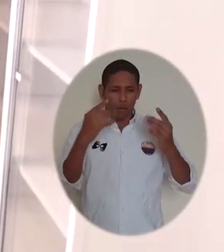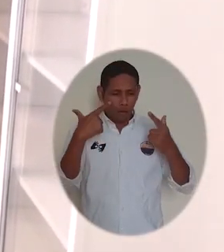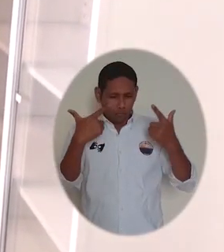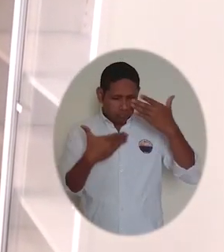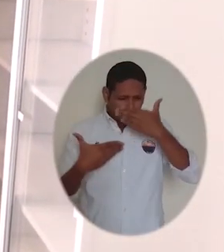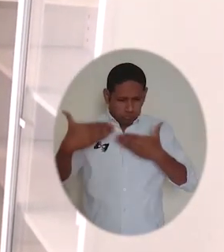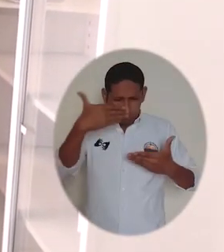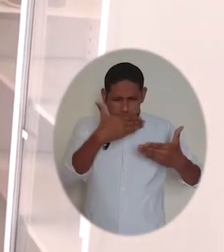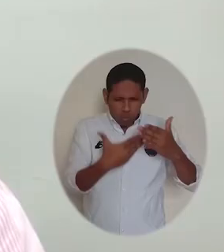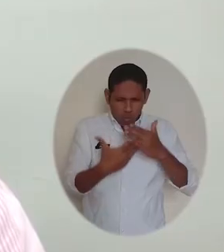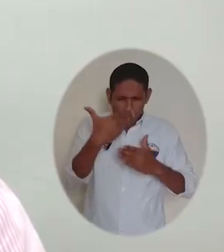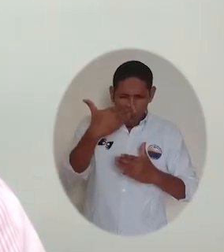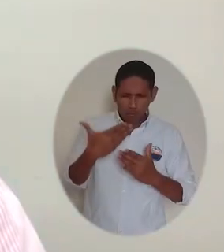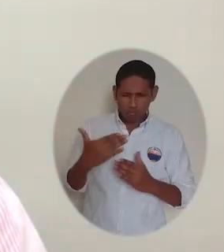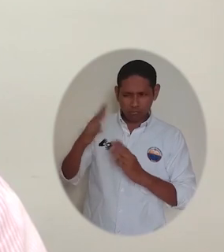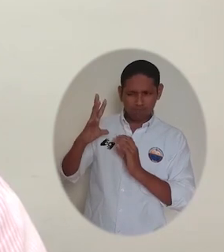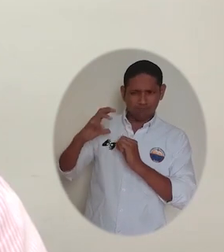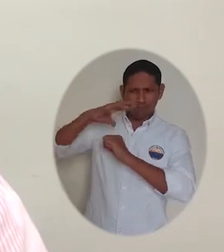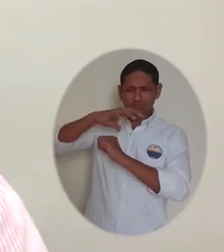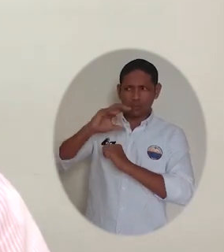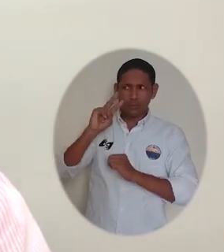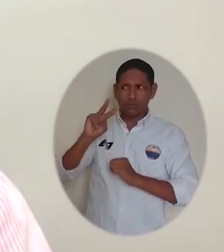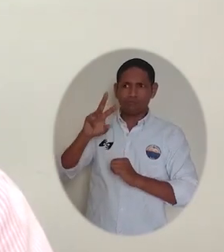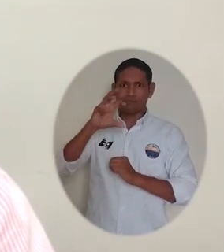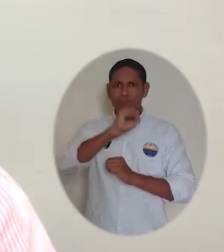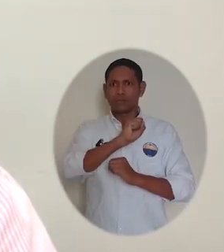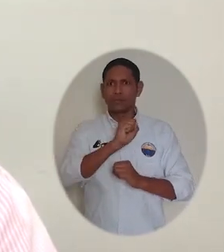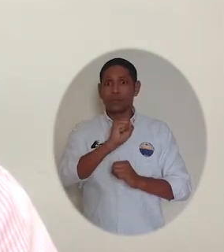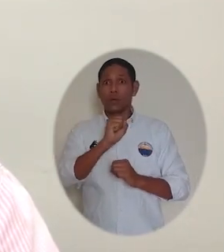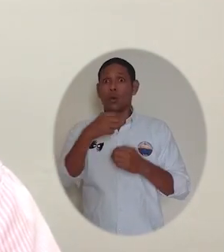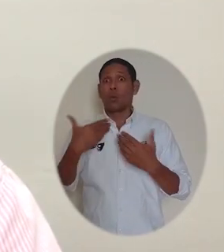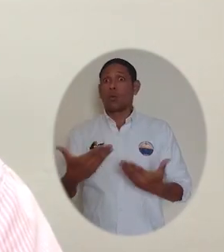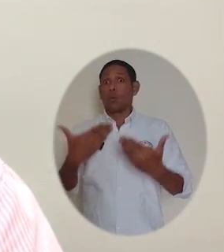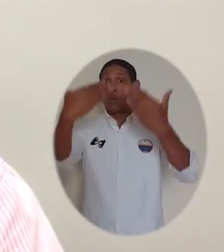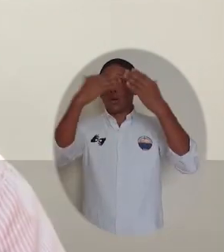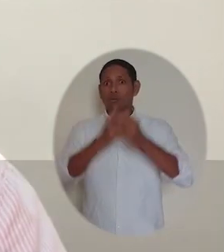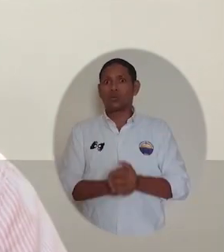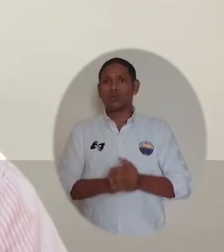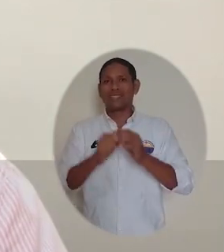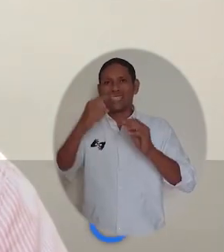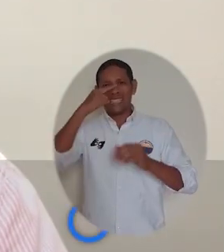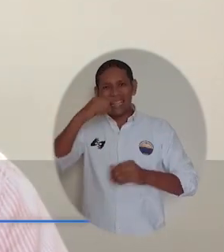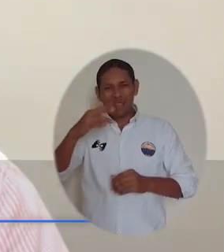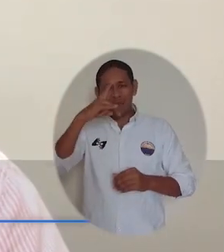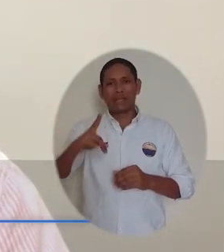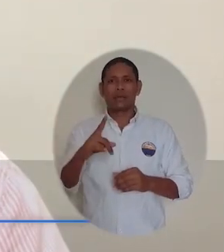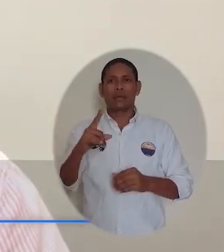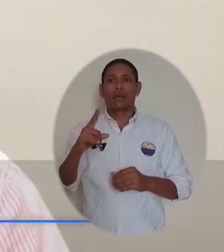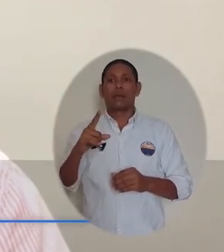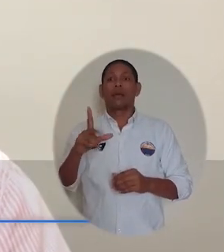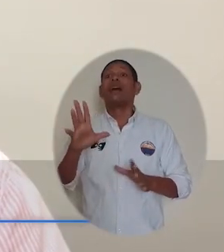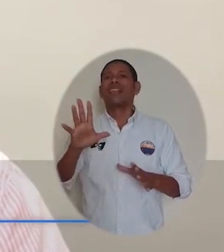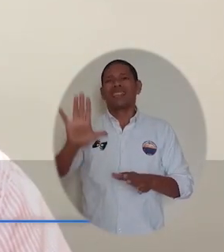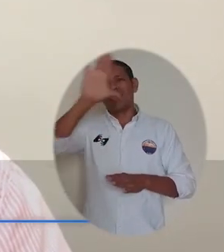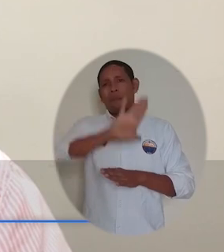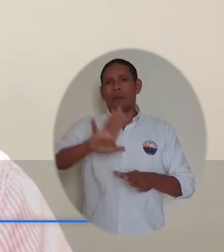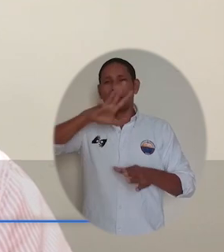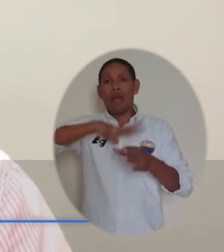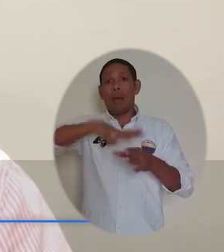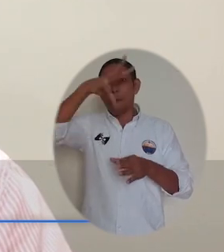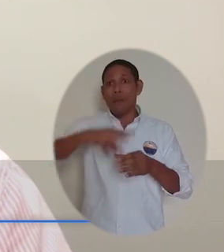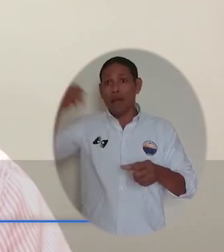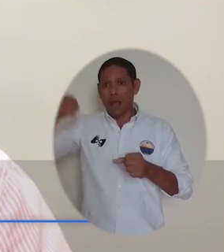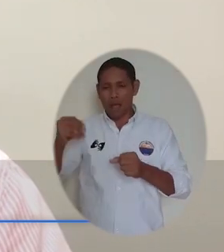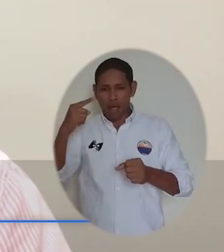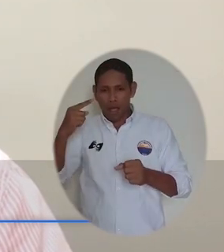diagnóstico del nuevo virus. Excelente noticia para Santa Marta y el Magdalena. Esto nos va a permitir actuar mucho más